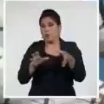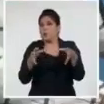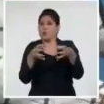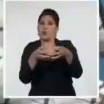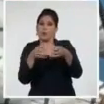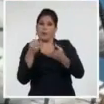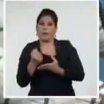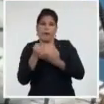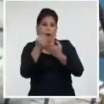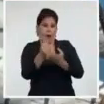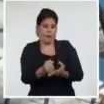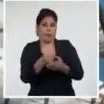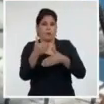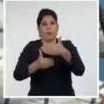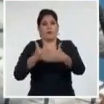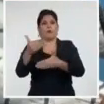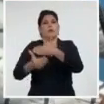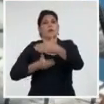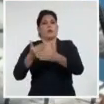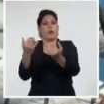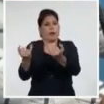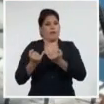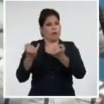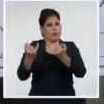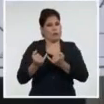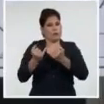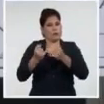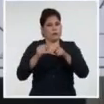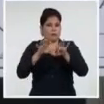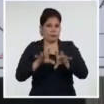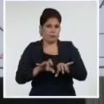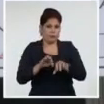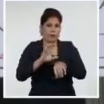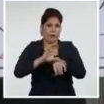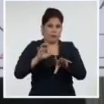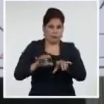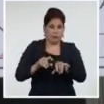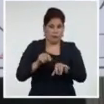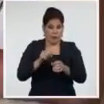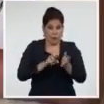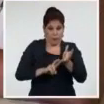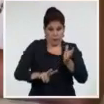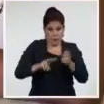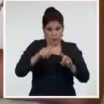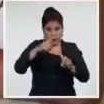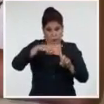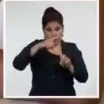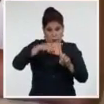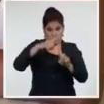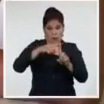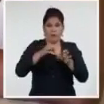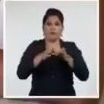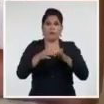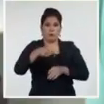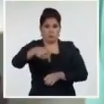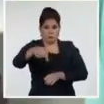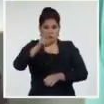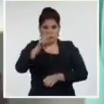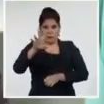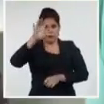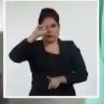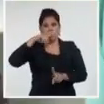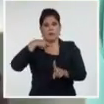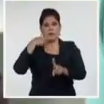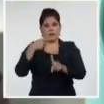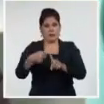auxiliares para el procesamiento de la información. En este territorio oriental funcionarán el próximo 25